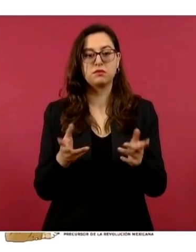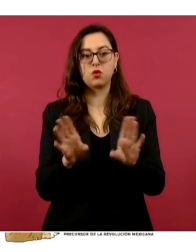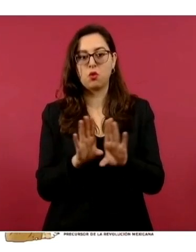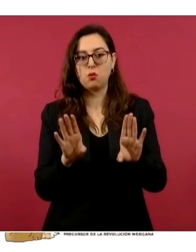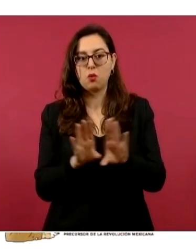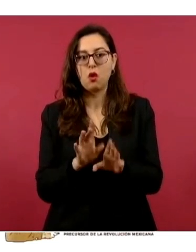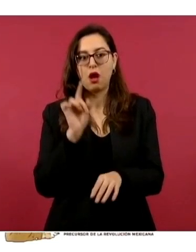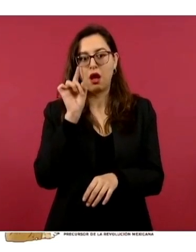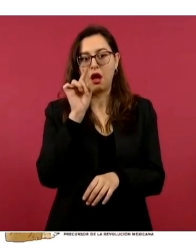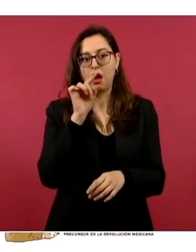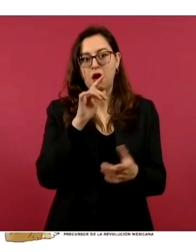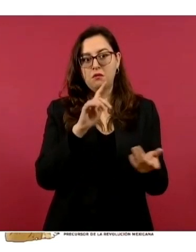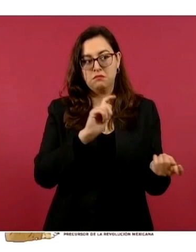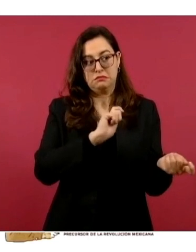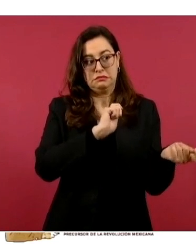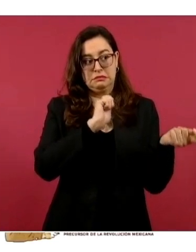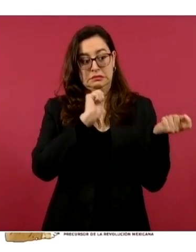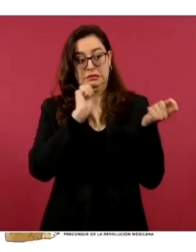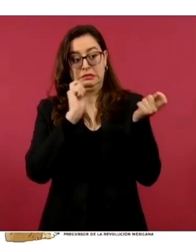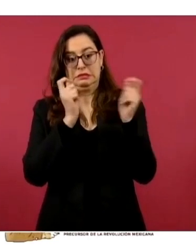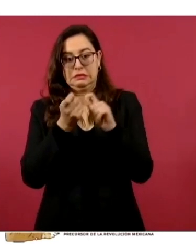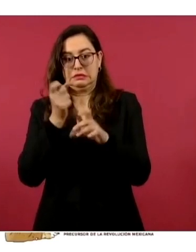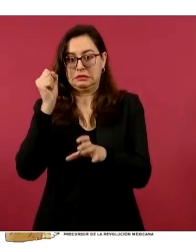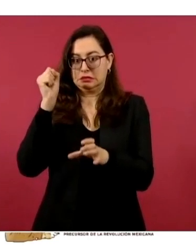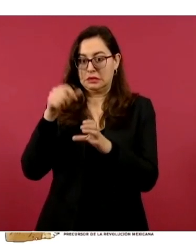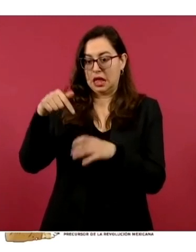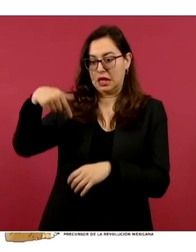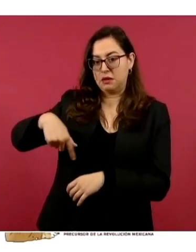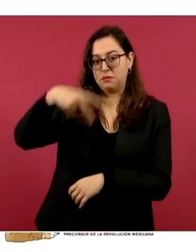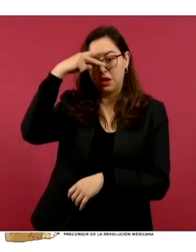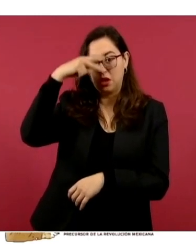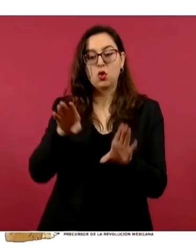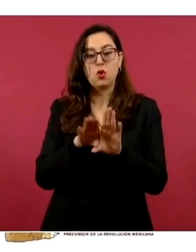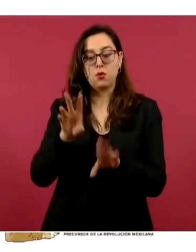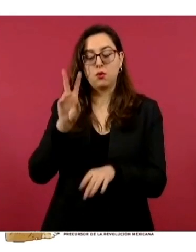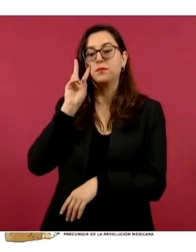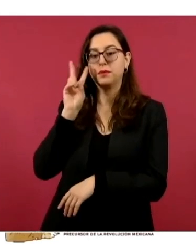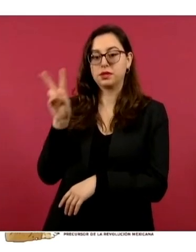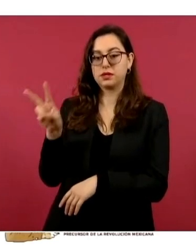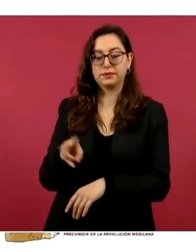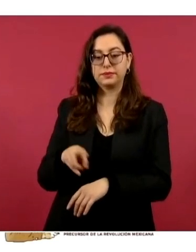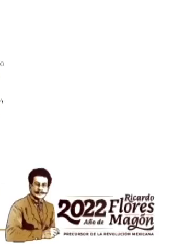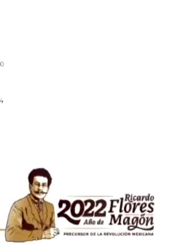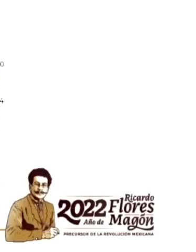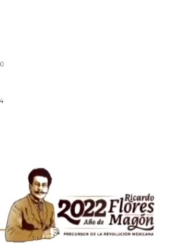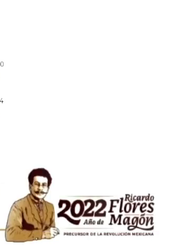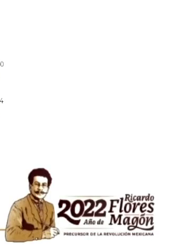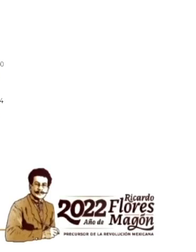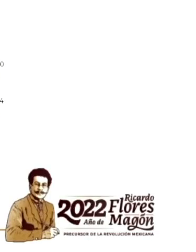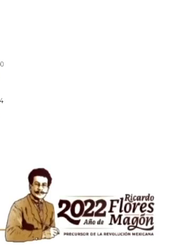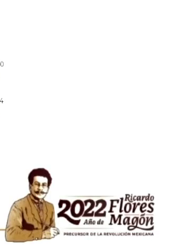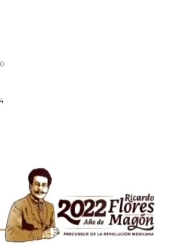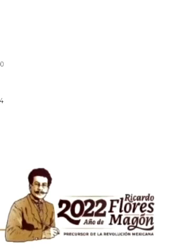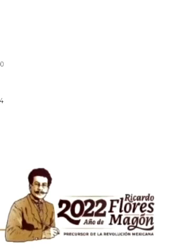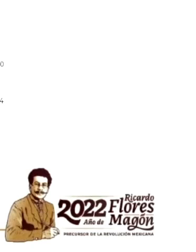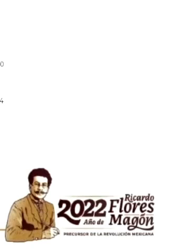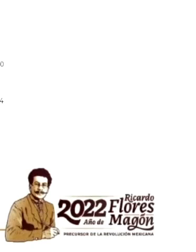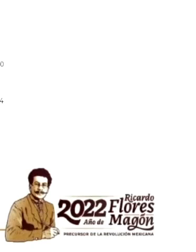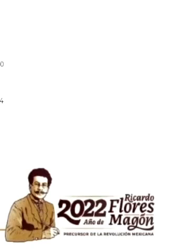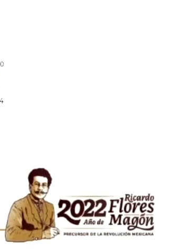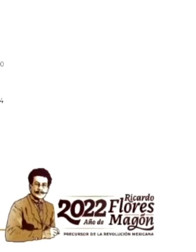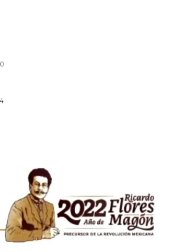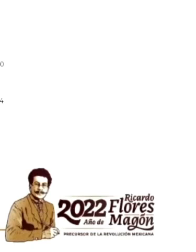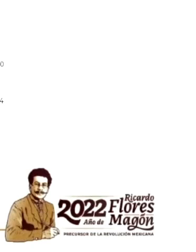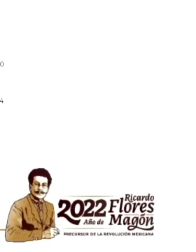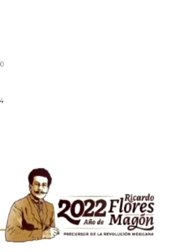acá en México, que la mejor opción es la que esté más cerca de tu casa, porque tenemos